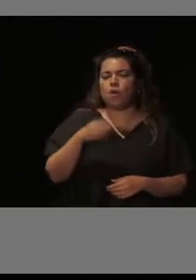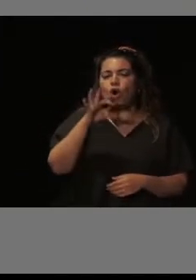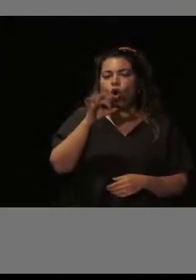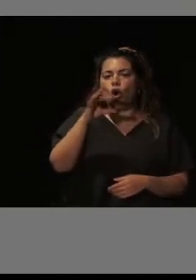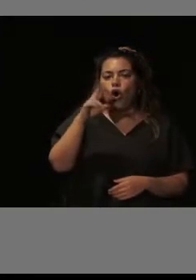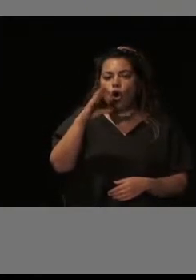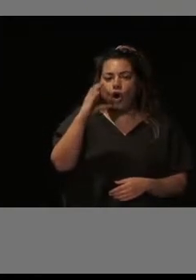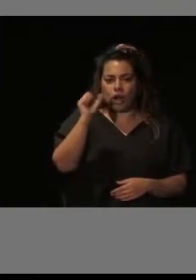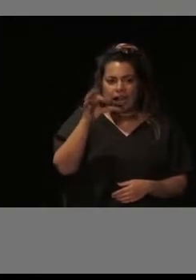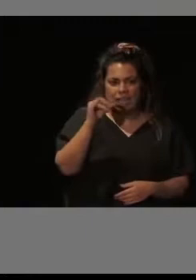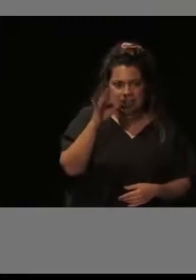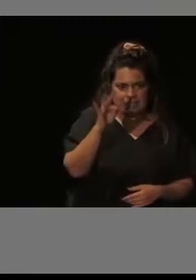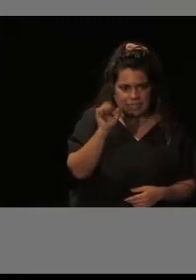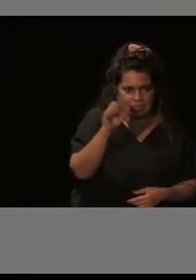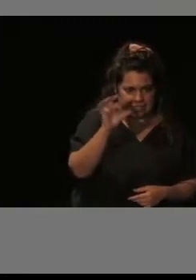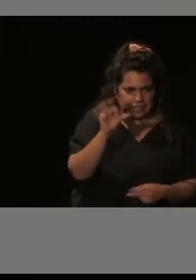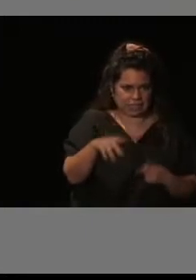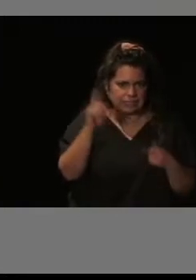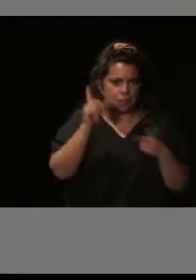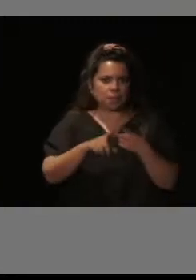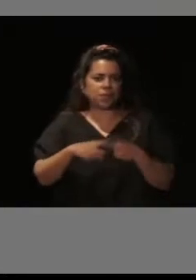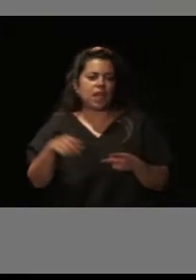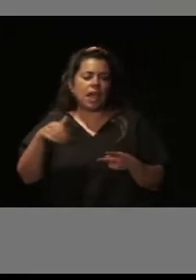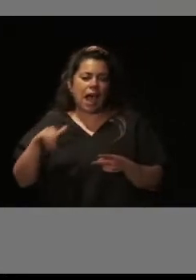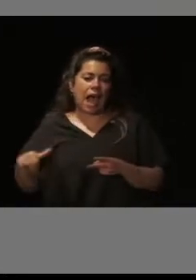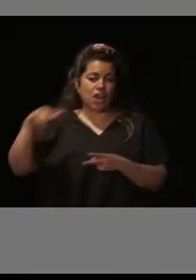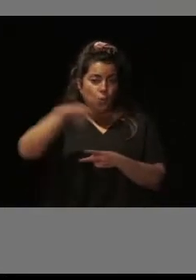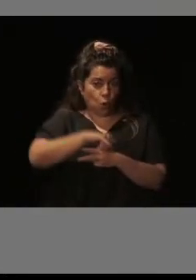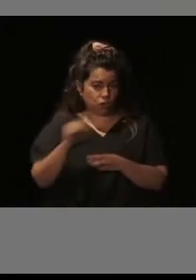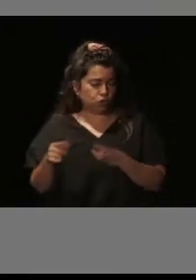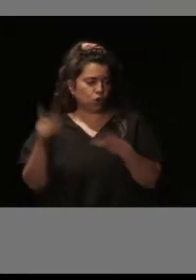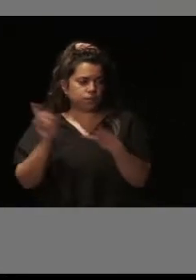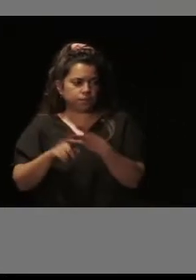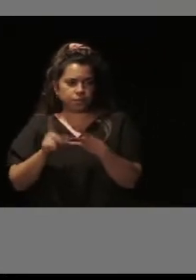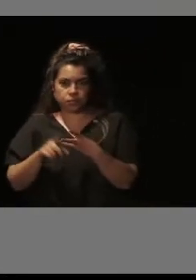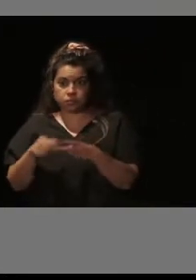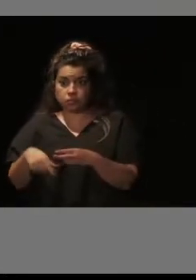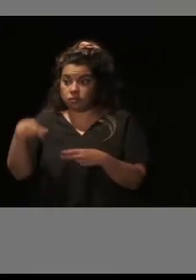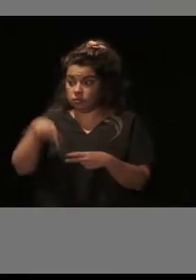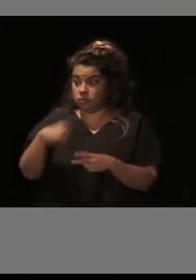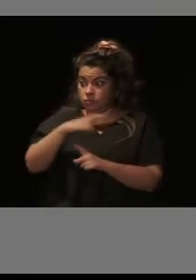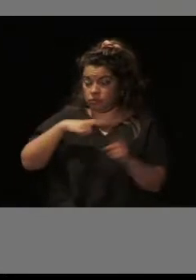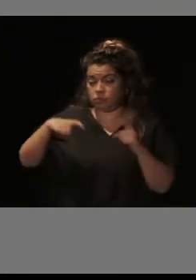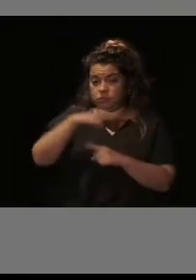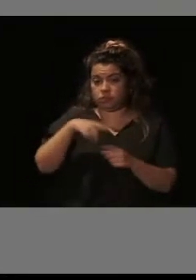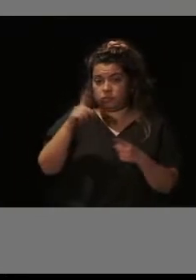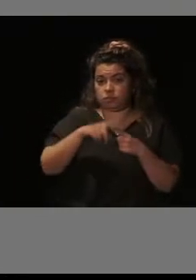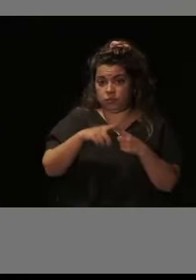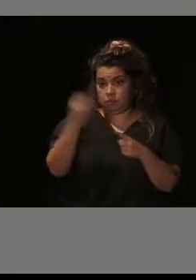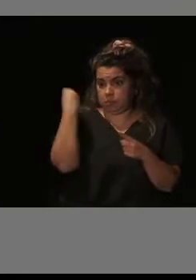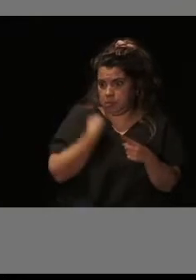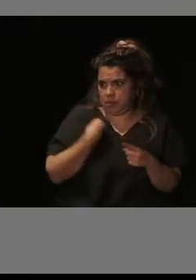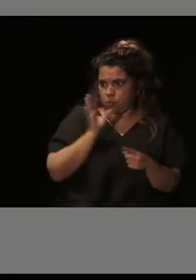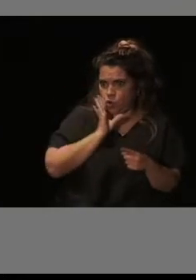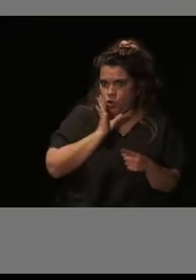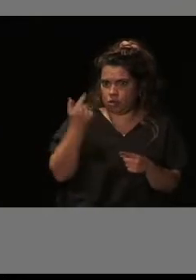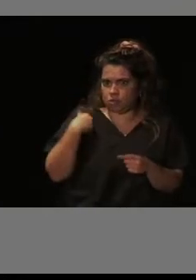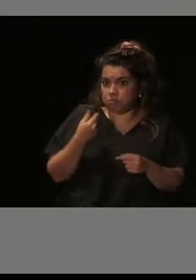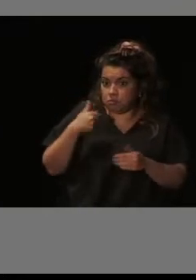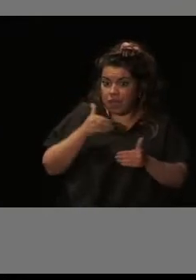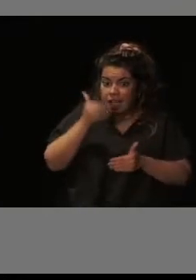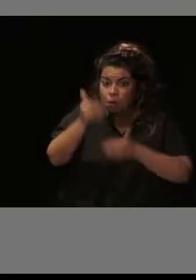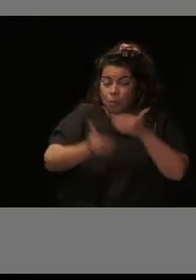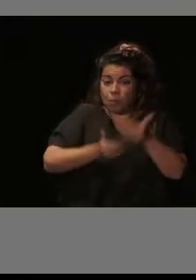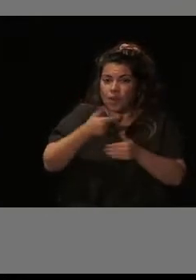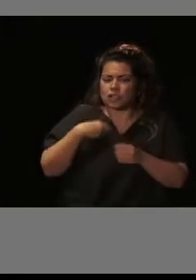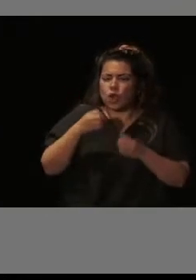Poblado Dirigido y Barrio del Aeropuerto. Y en este año 2022, Meseta de Orcasitas, que ya completó su proceso de retirar el amianto